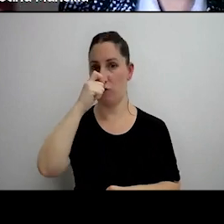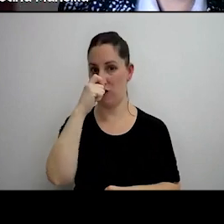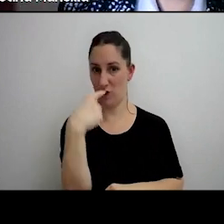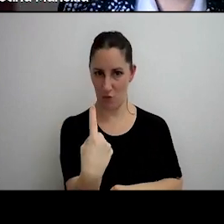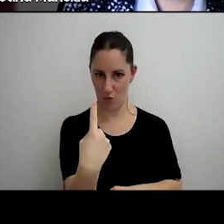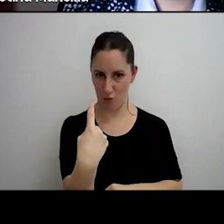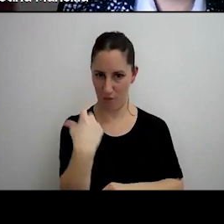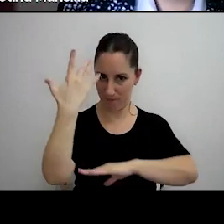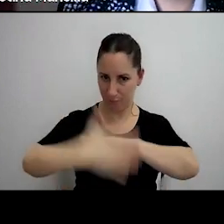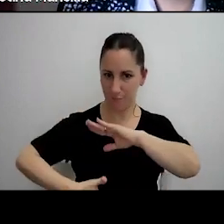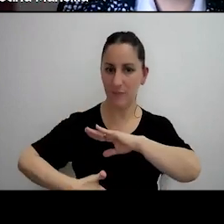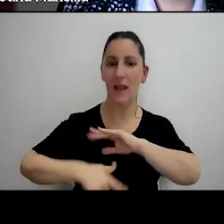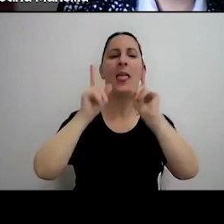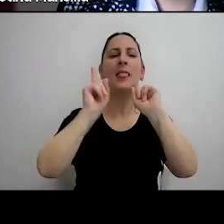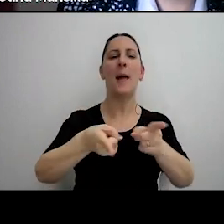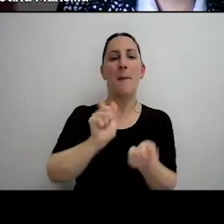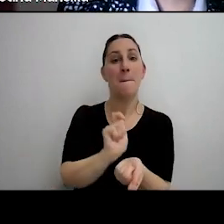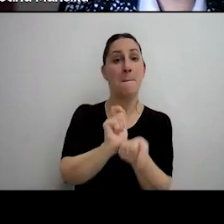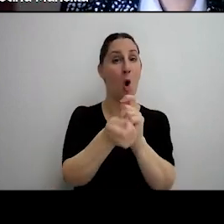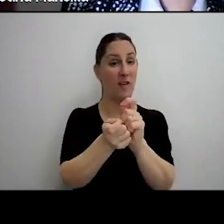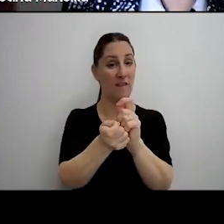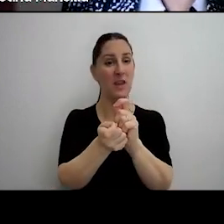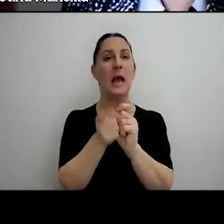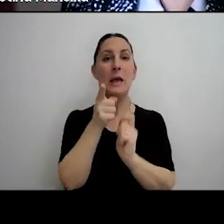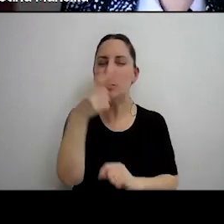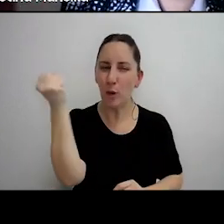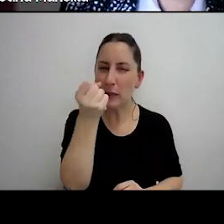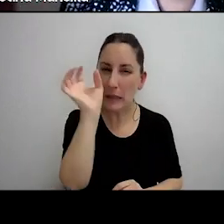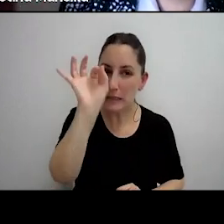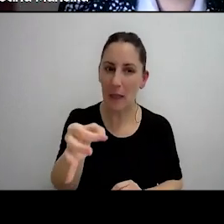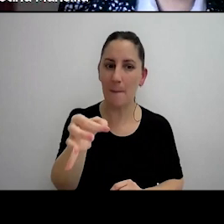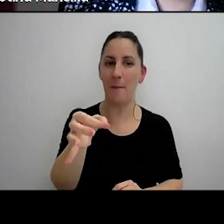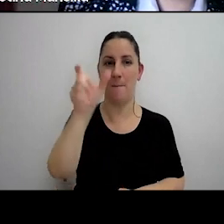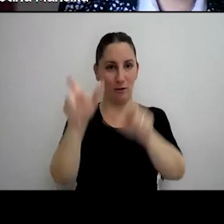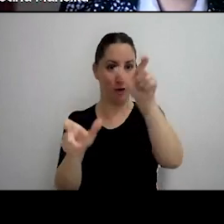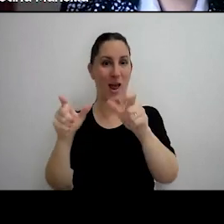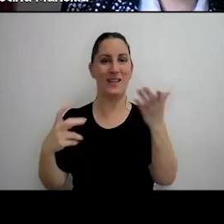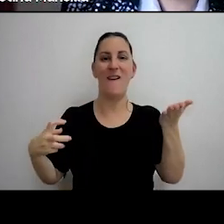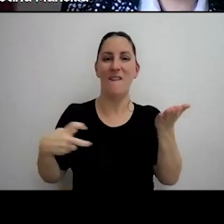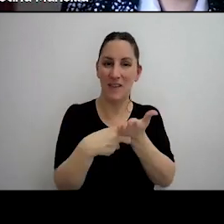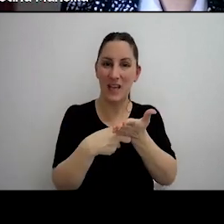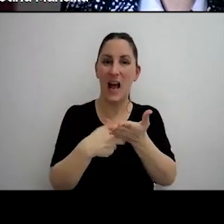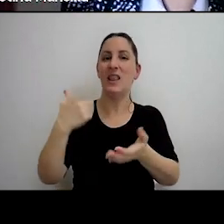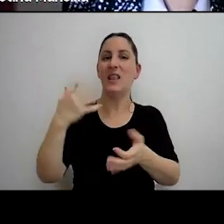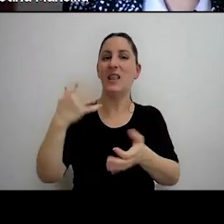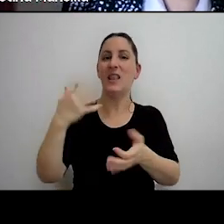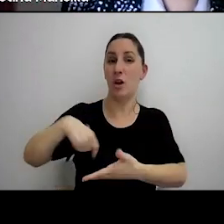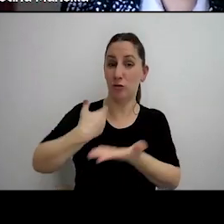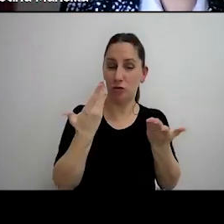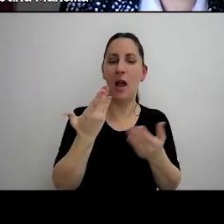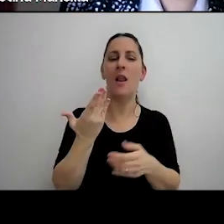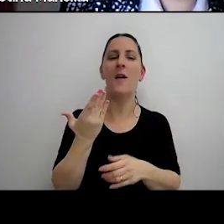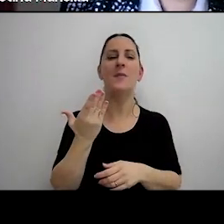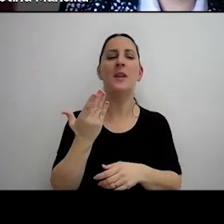También se modifica, y esto lo necesitan conocer los funcionarios fiscalizadores de seguridad social, que las